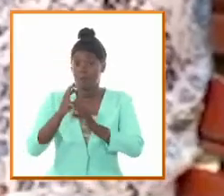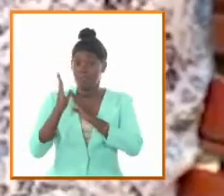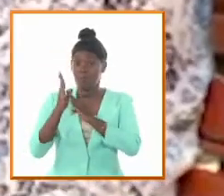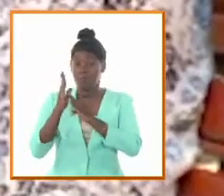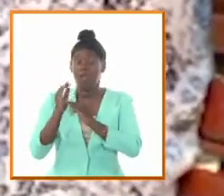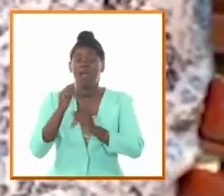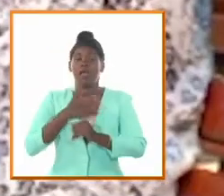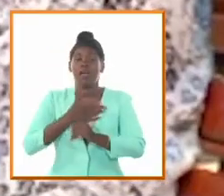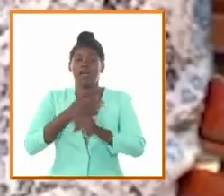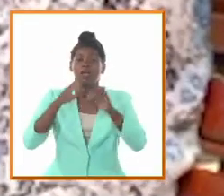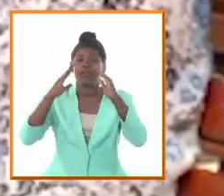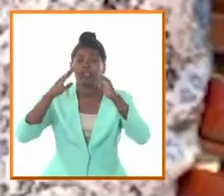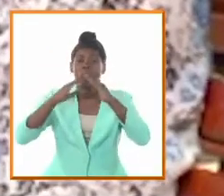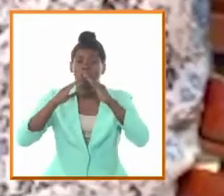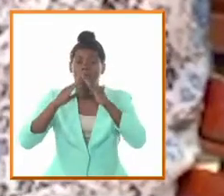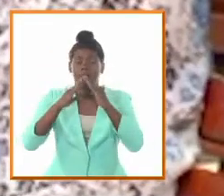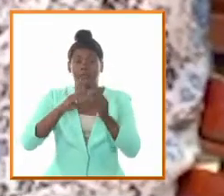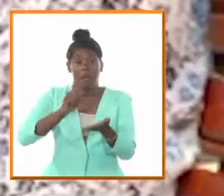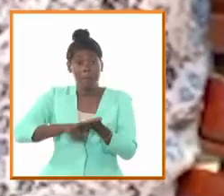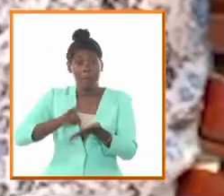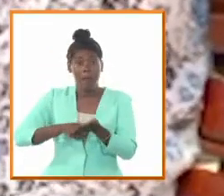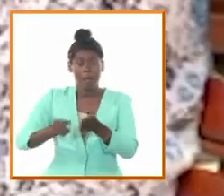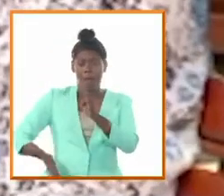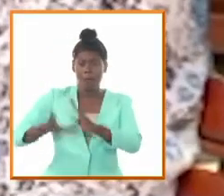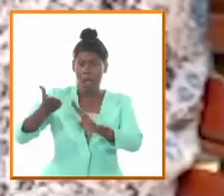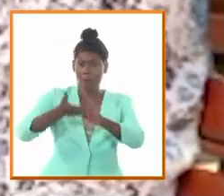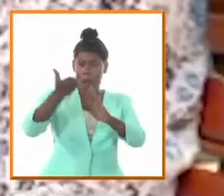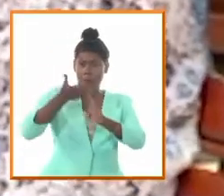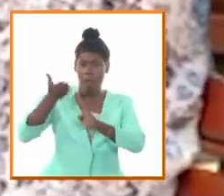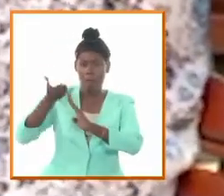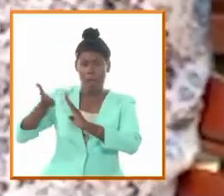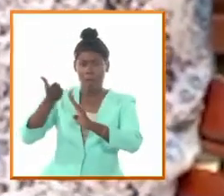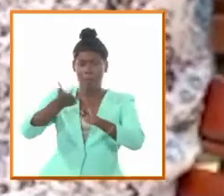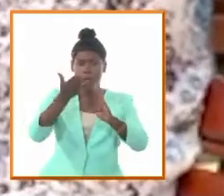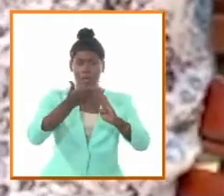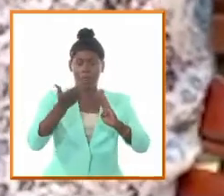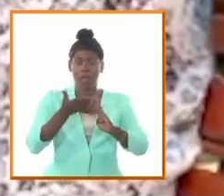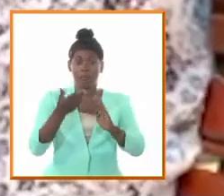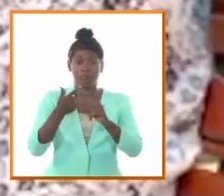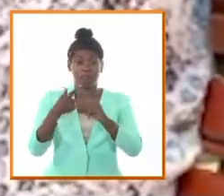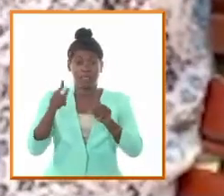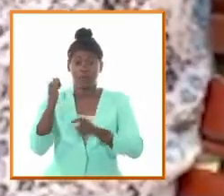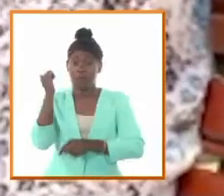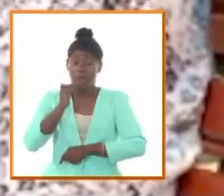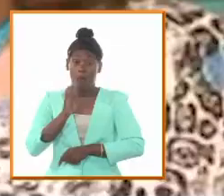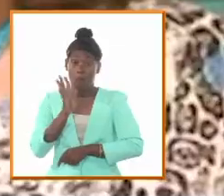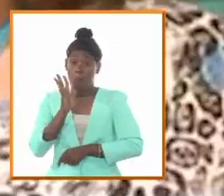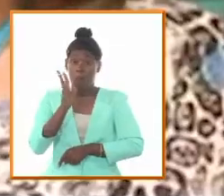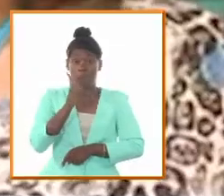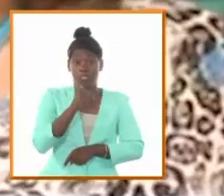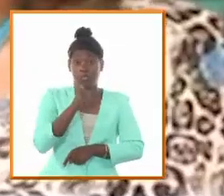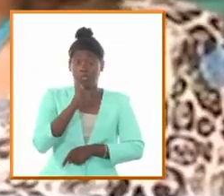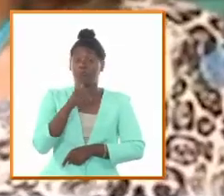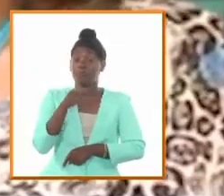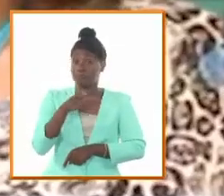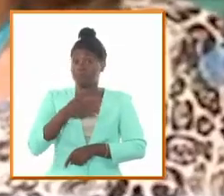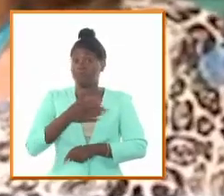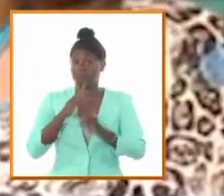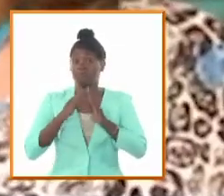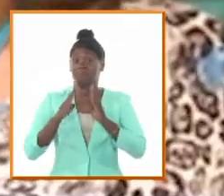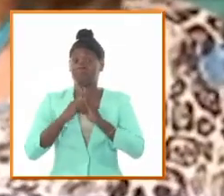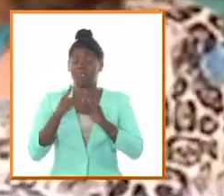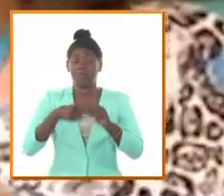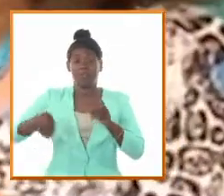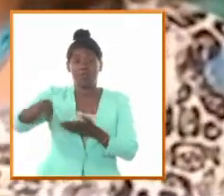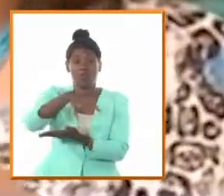el médico José Ramón Simoni que es una de las quintas suburbanas más hermosas de la ciudad yo diría que es la más hermosa de la ciudad y es el escenario